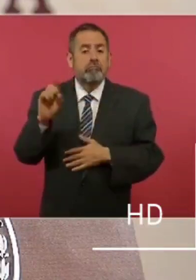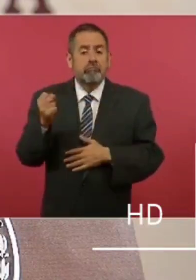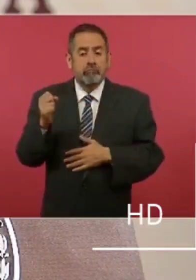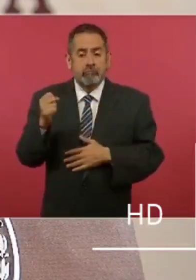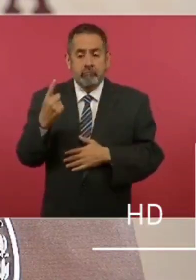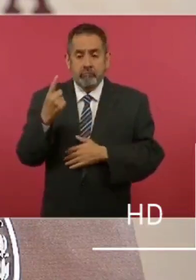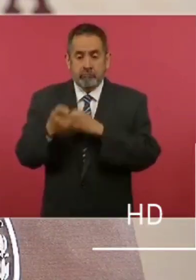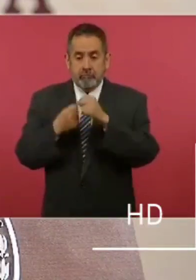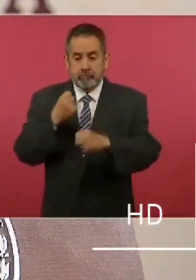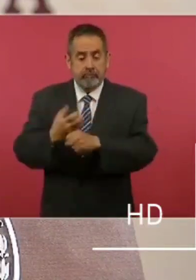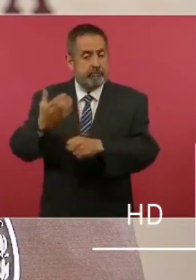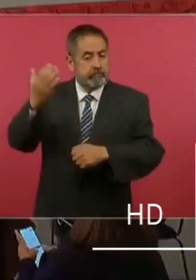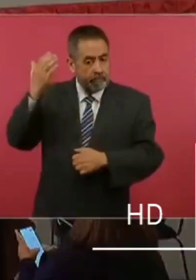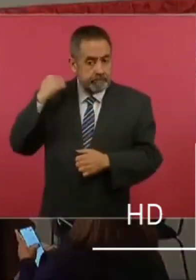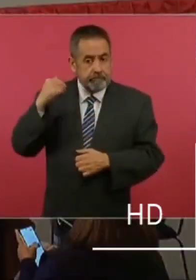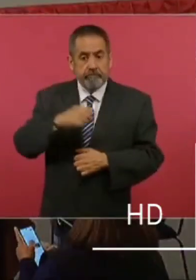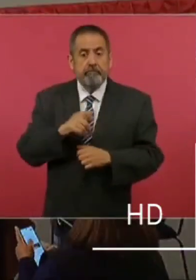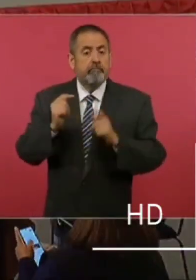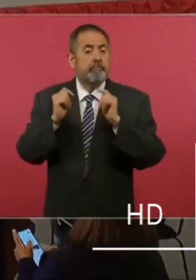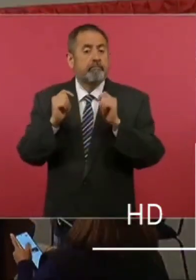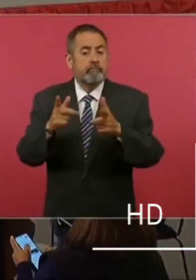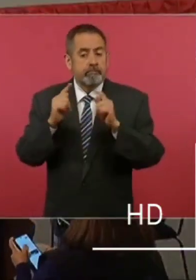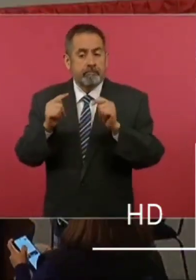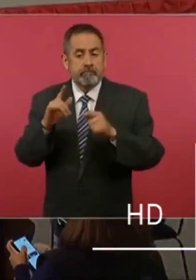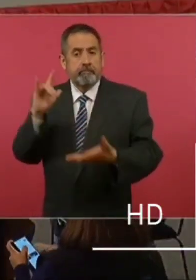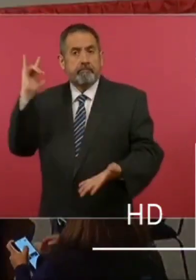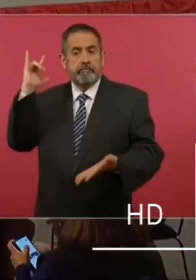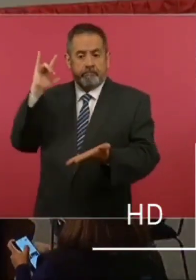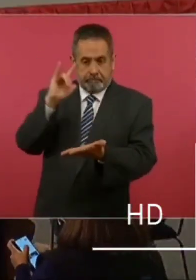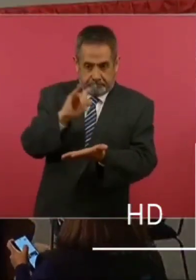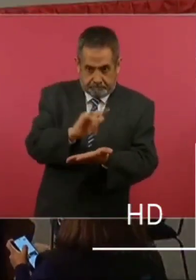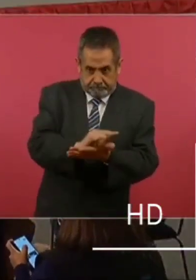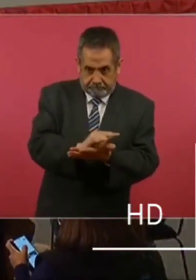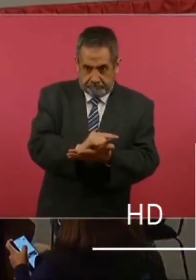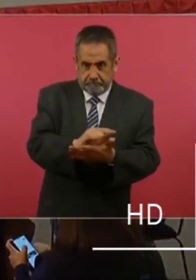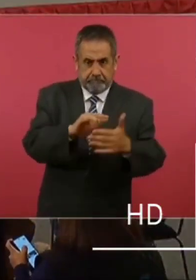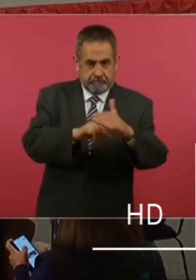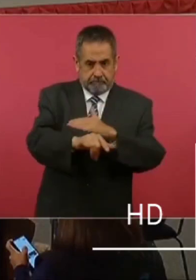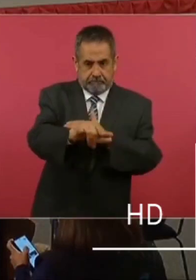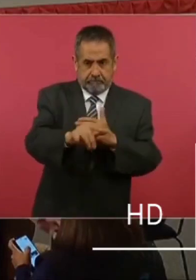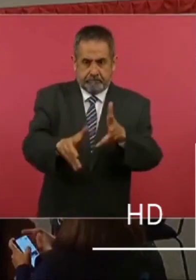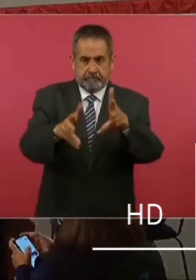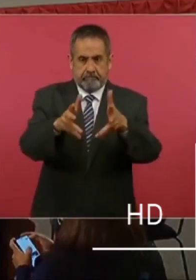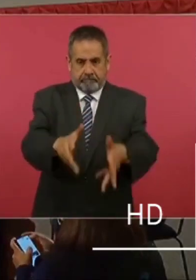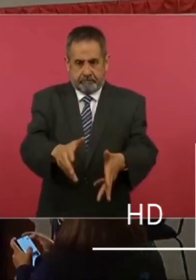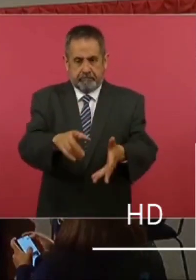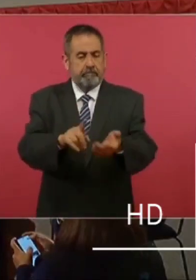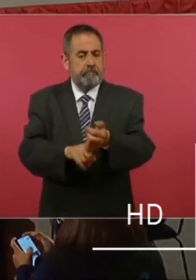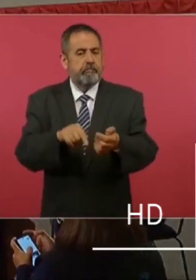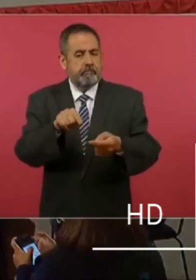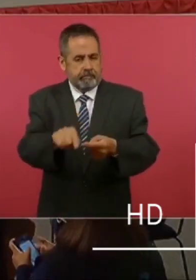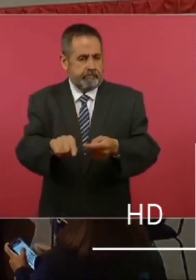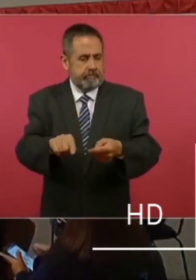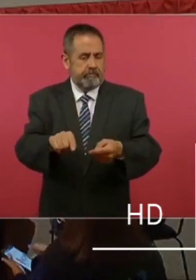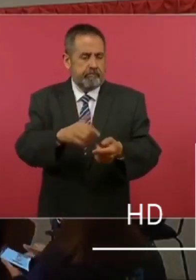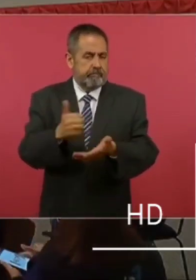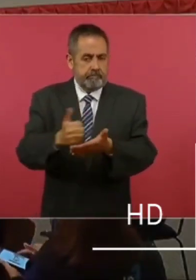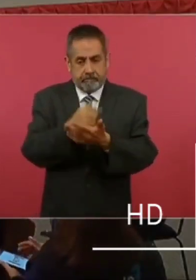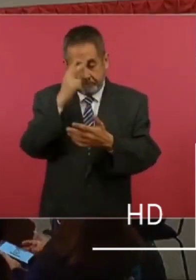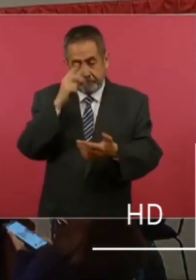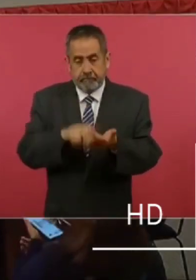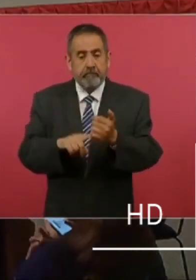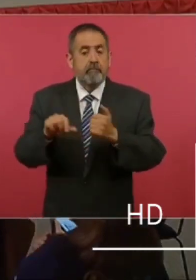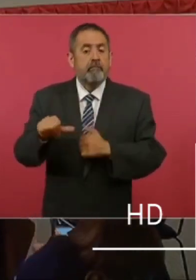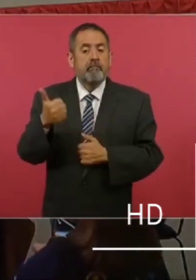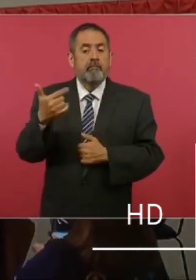pasado trajeron la aeronave desde Tuxtla Gutiérrez, Chiapas a la Ciudad de México. La dejaron estacionada en la zona de hangares y el once